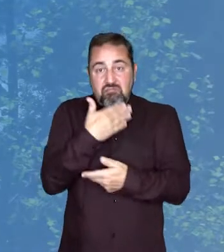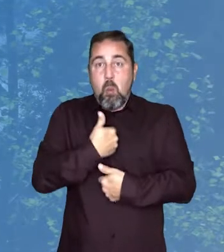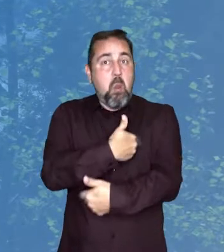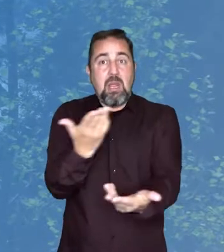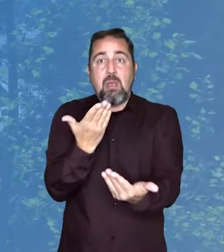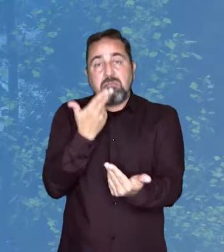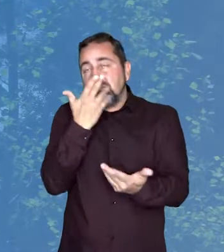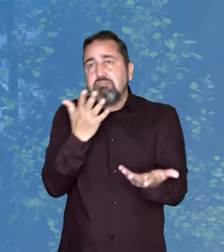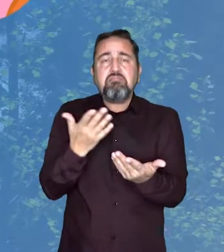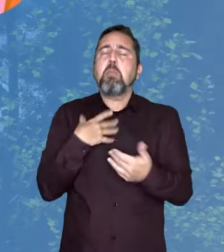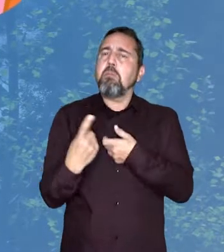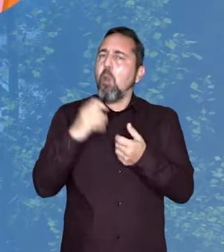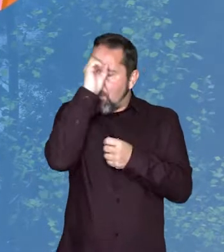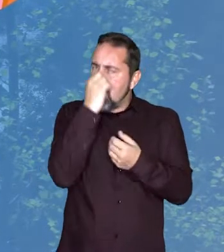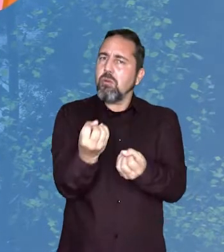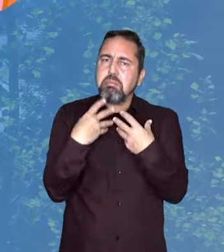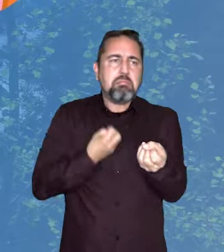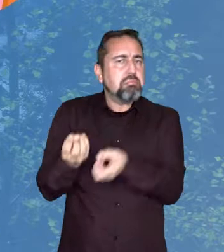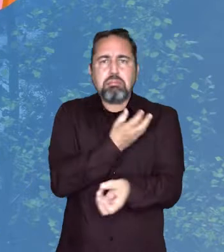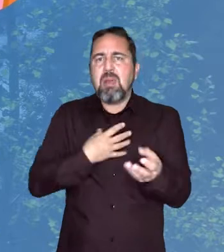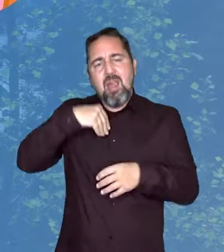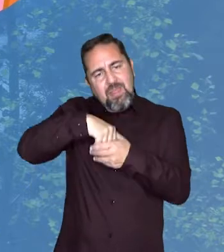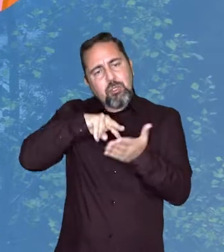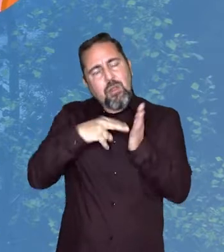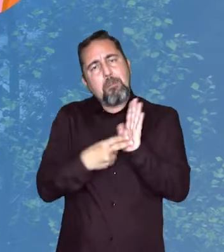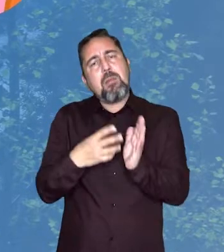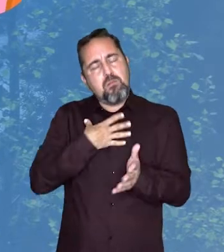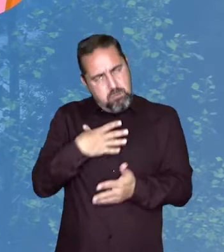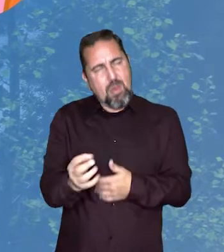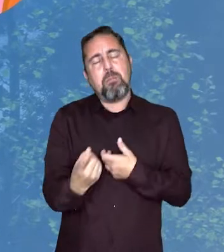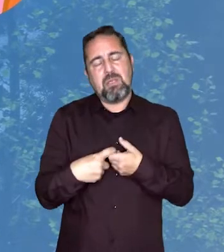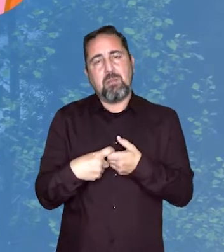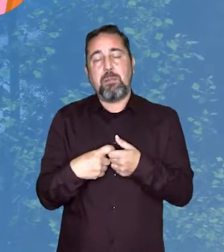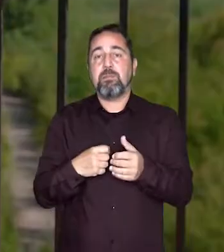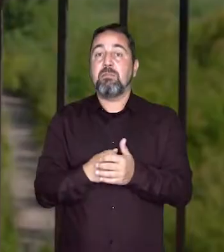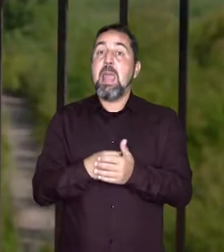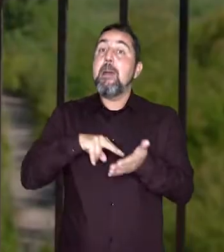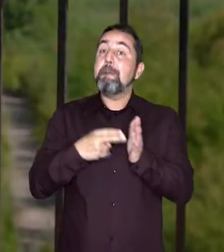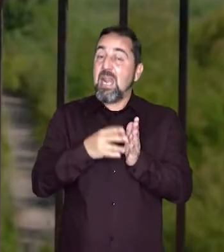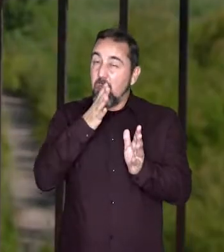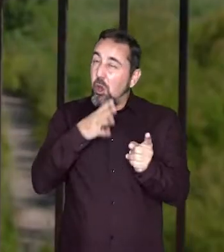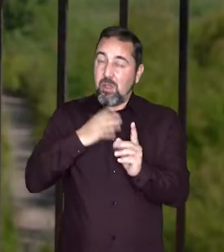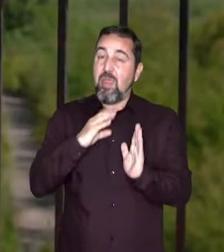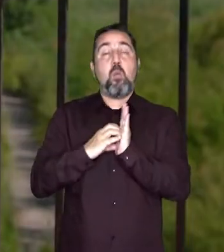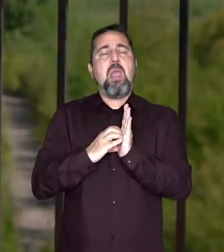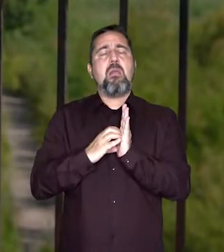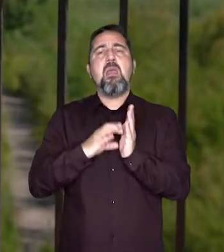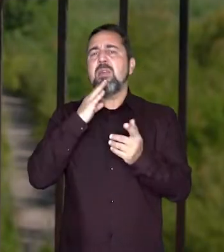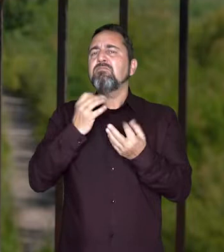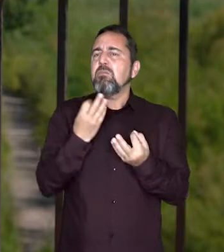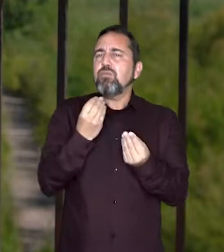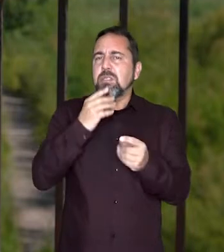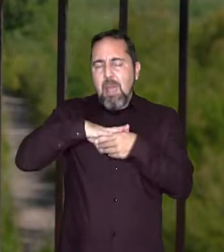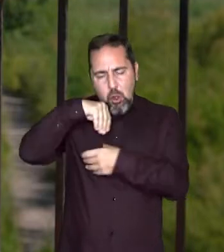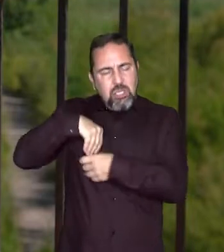que cualquier interesado puede dar su opinión sobre los diferentes aspectos que se desarrollan en el plan. El Plan Hidrológico de Cuenca es un documento muy